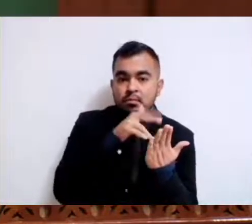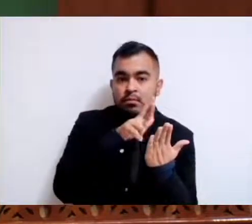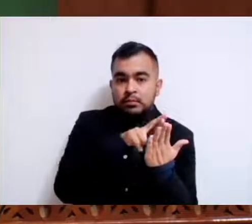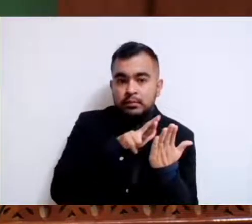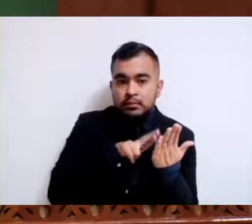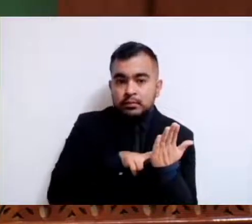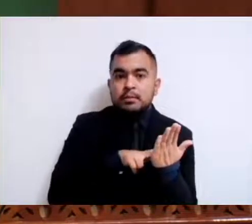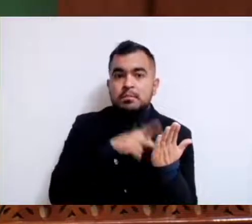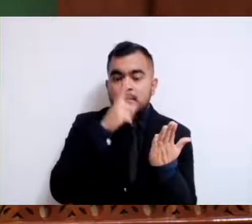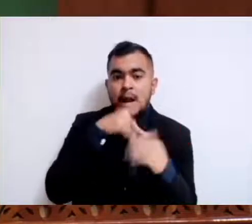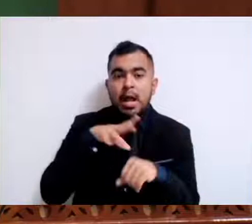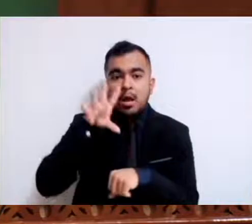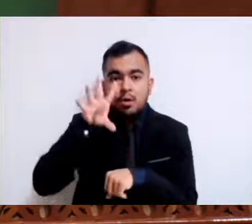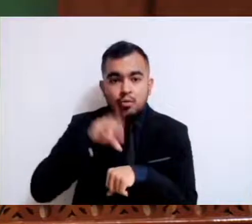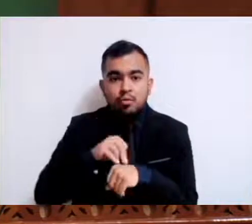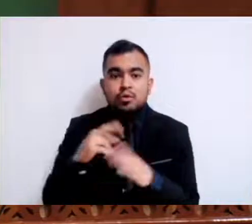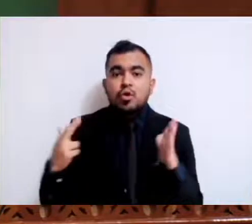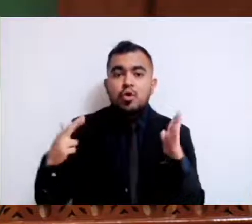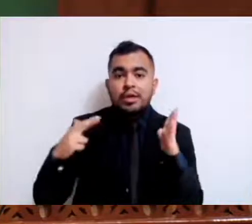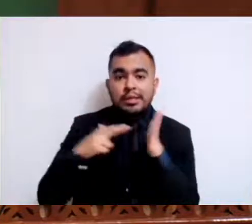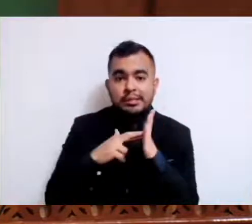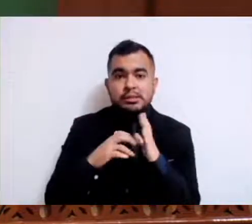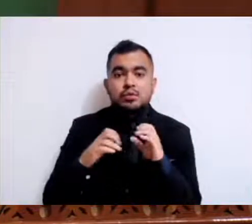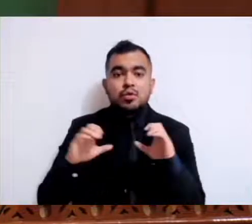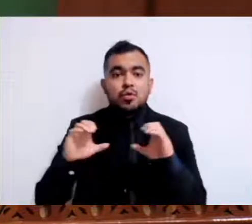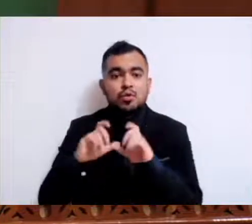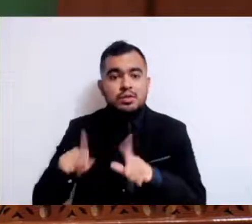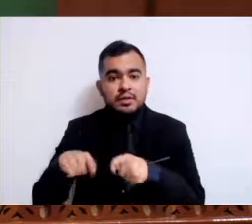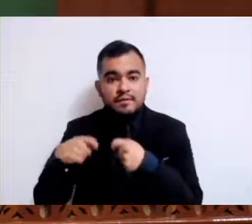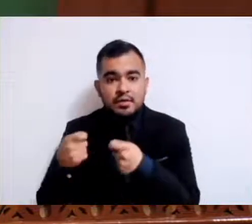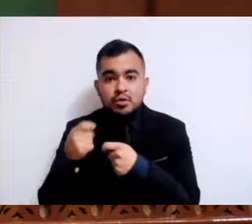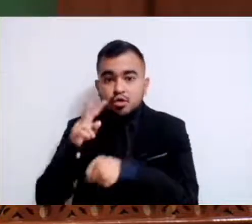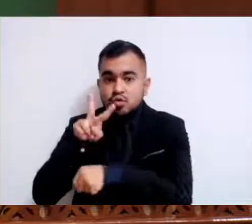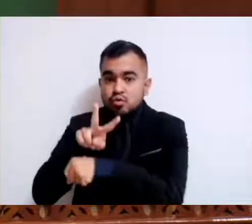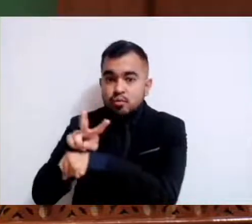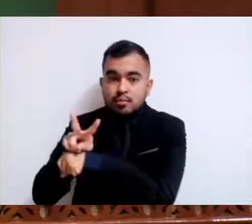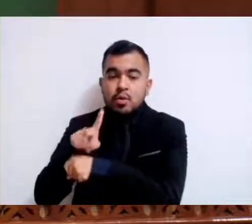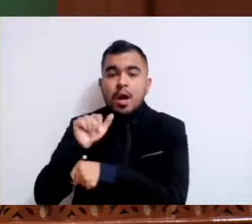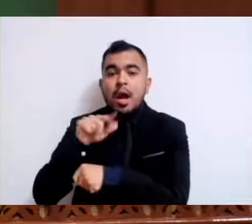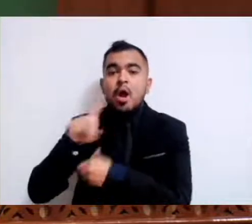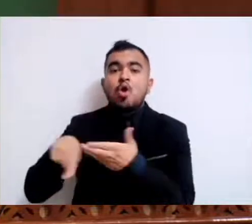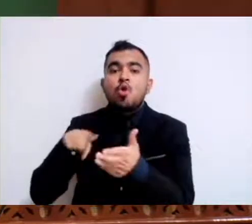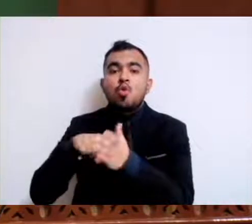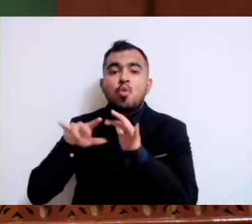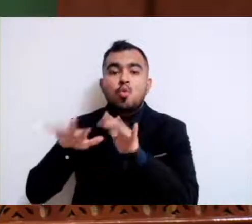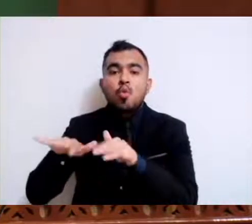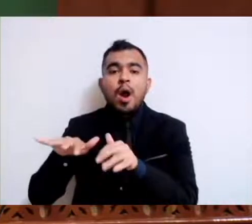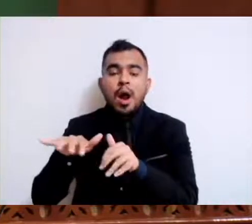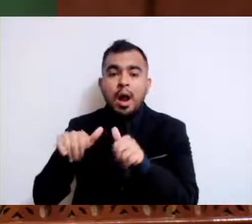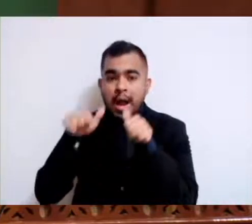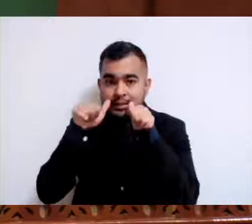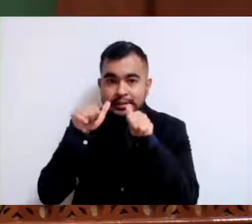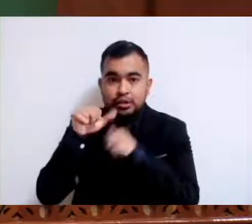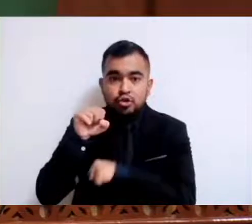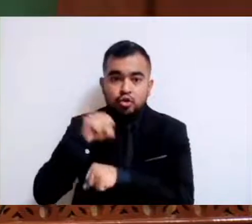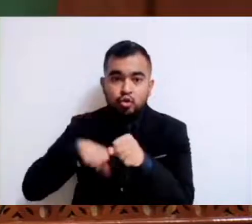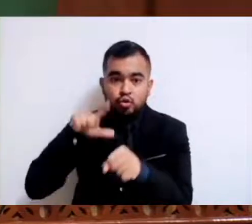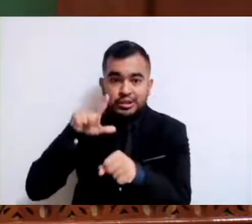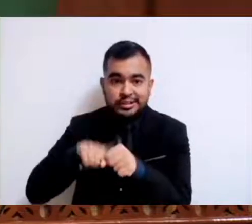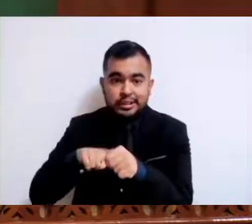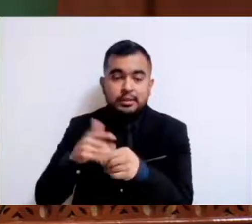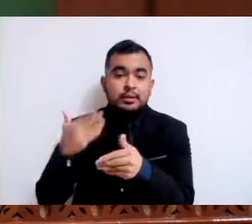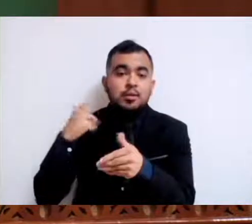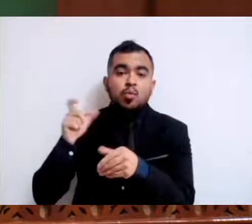registro, certificación y supervisión de los centros de asistencia social, que fueron publicados el 27 de mayo